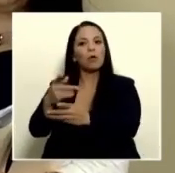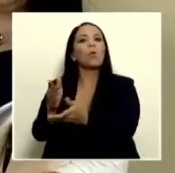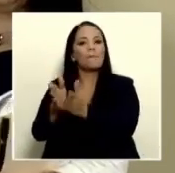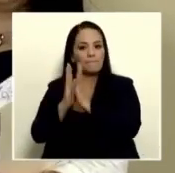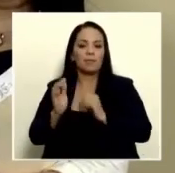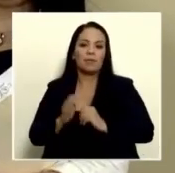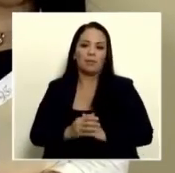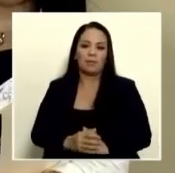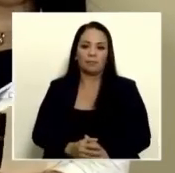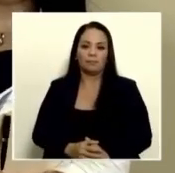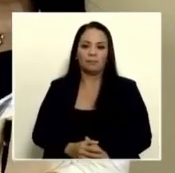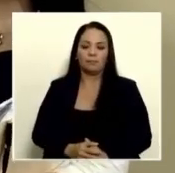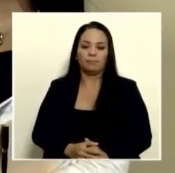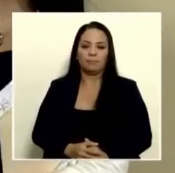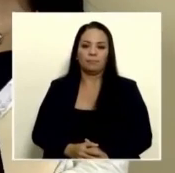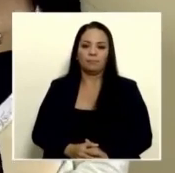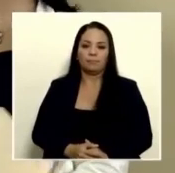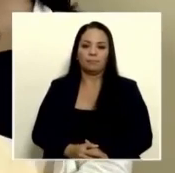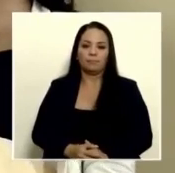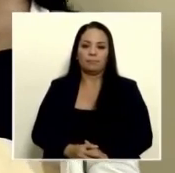pero amiga y amigo